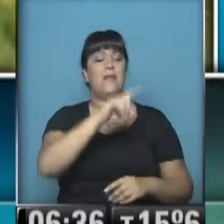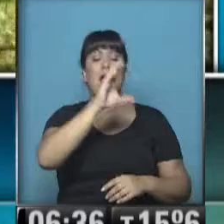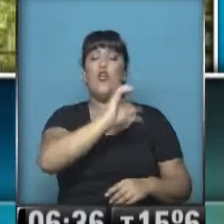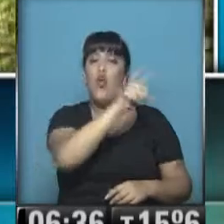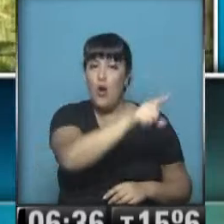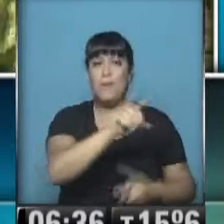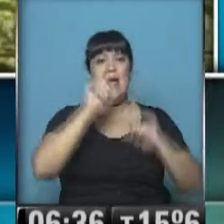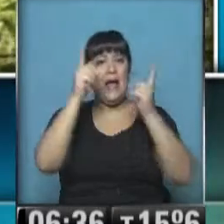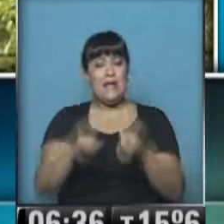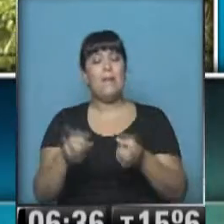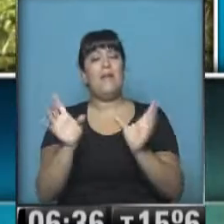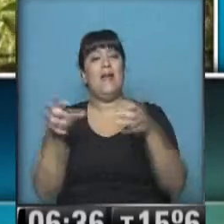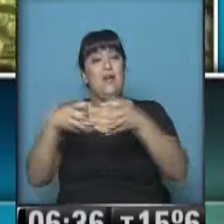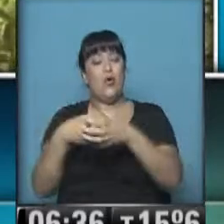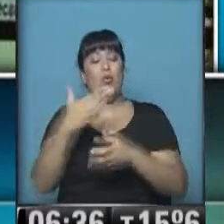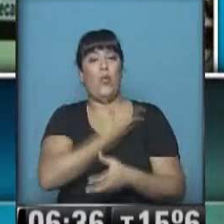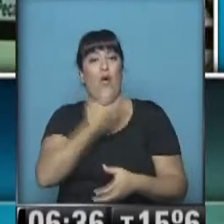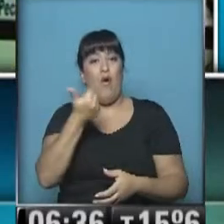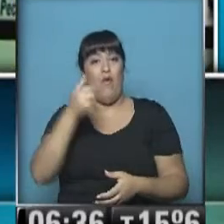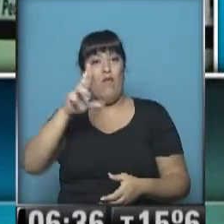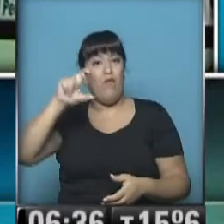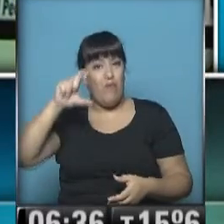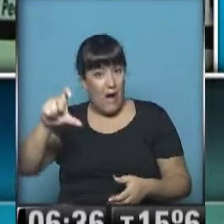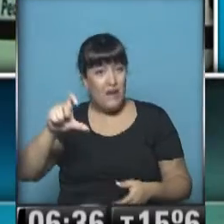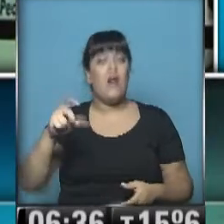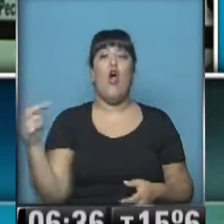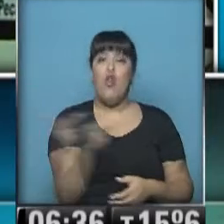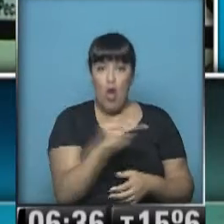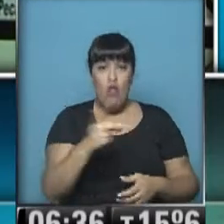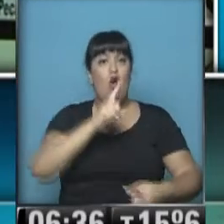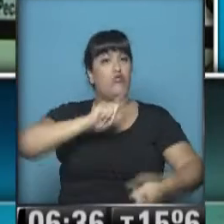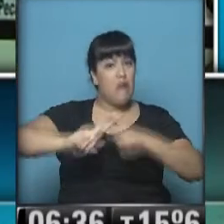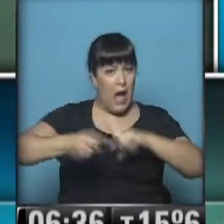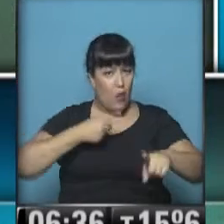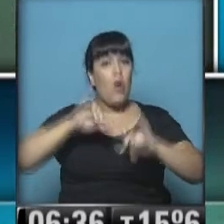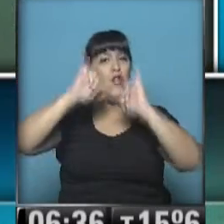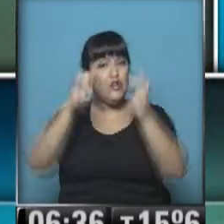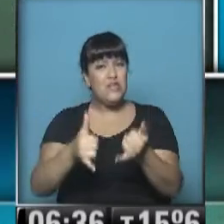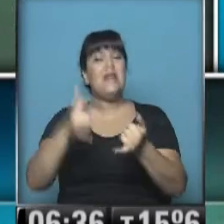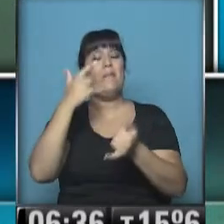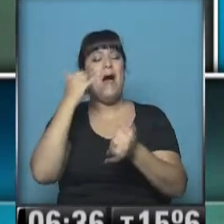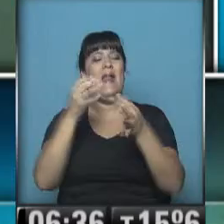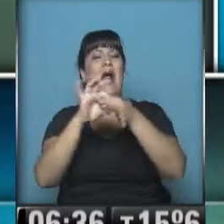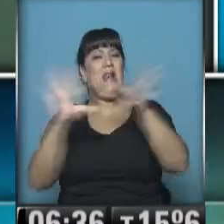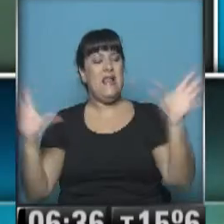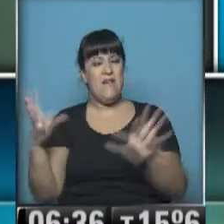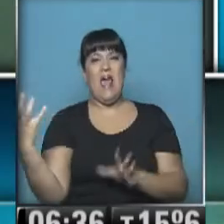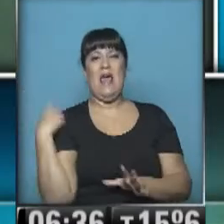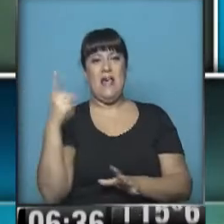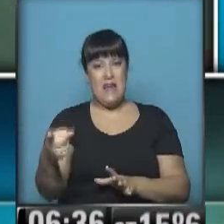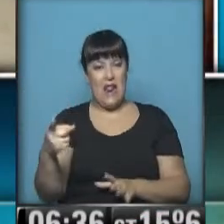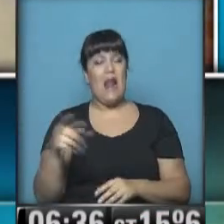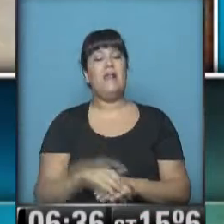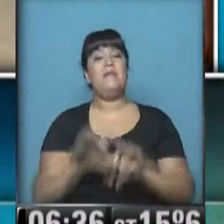Colombia acordaron la liberación del general Rubén Darío Alzate y otros cuatro secuestrados en poder de la guerrilla.